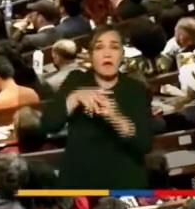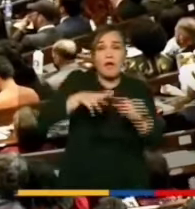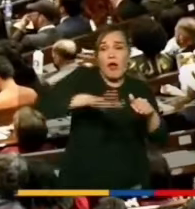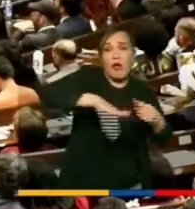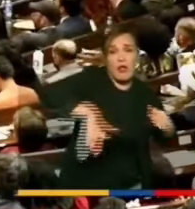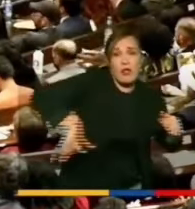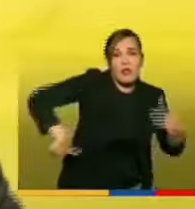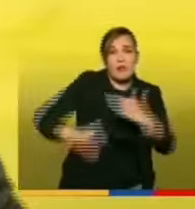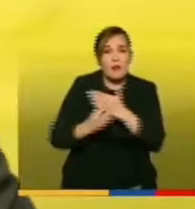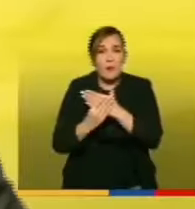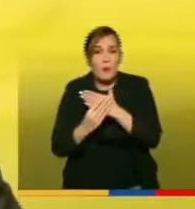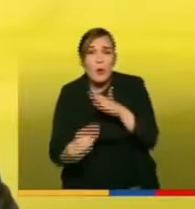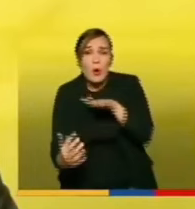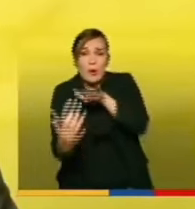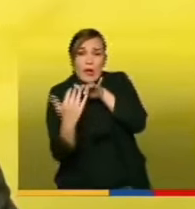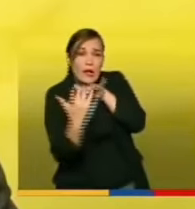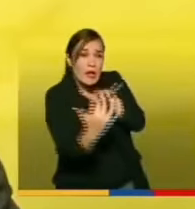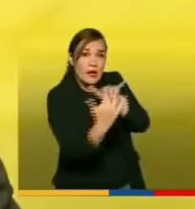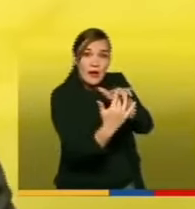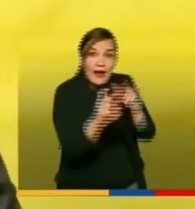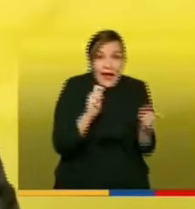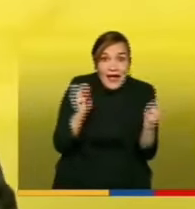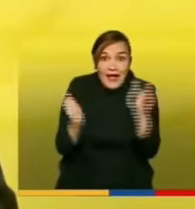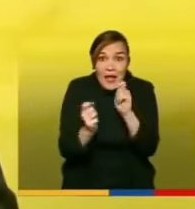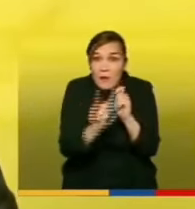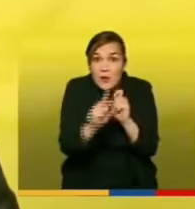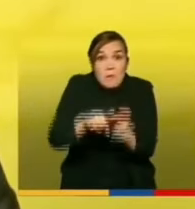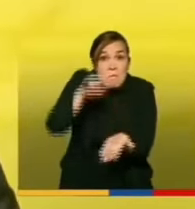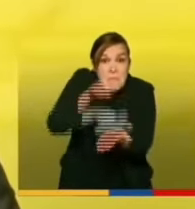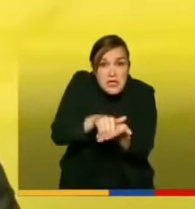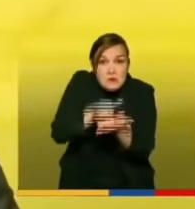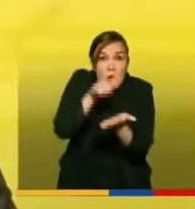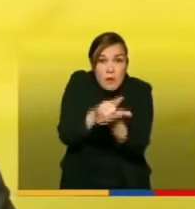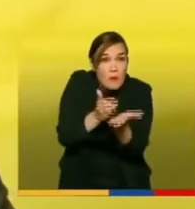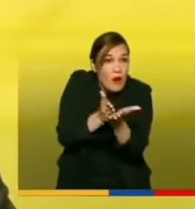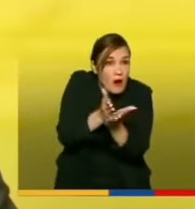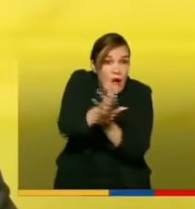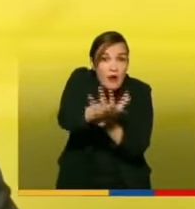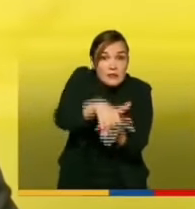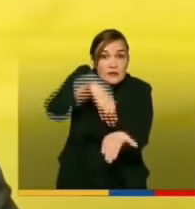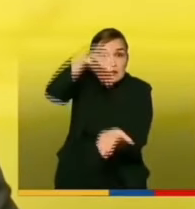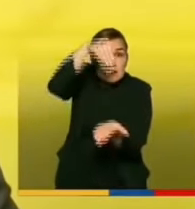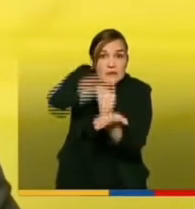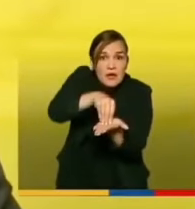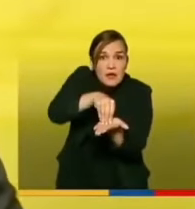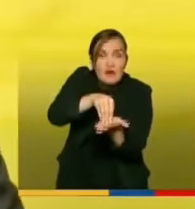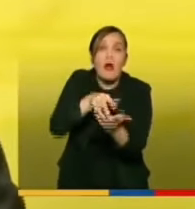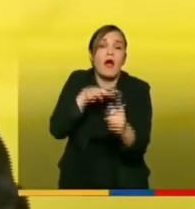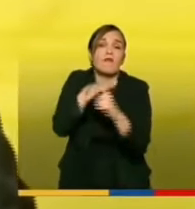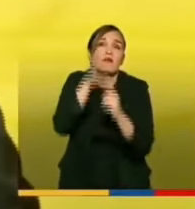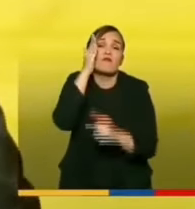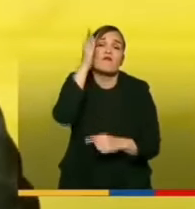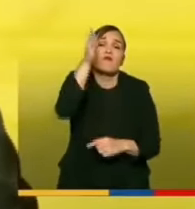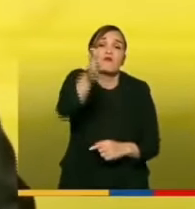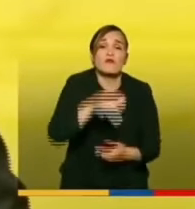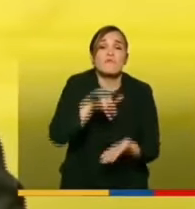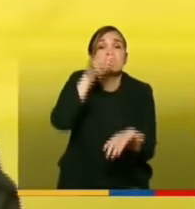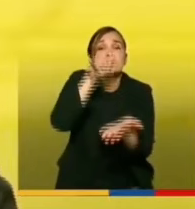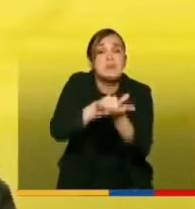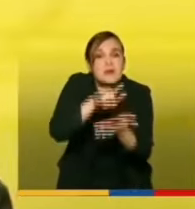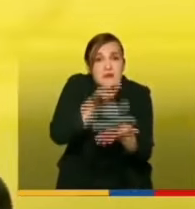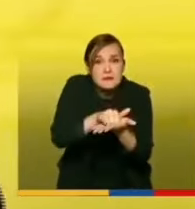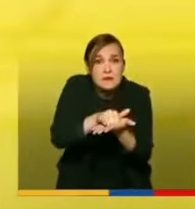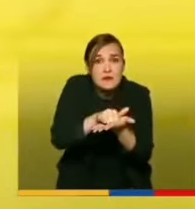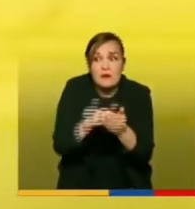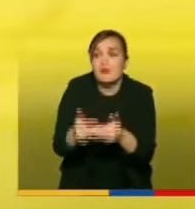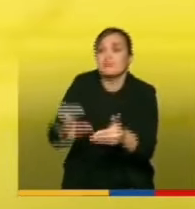nosotros no cambiaremos en estos años que habrán de llegar como no hemos cambiado en todos los que